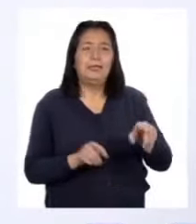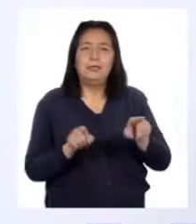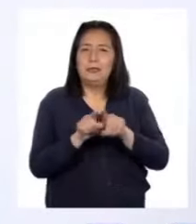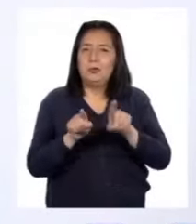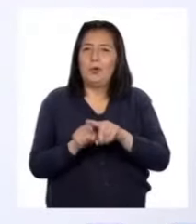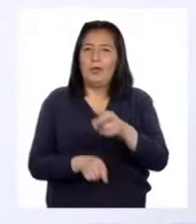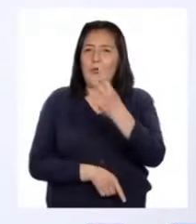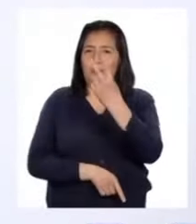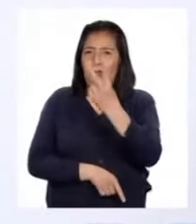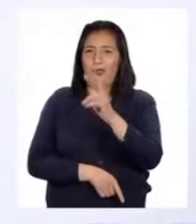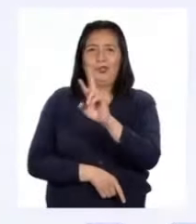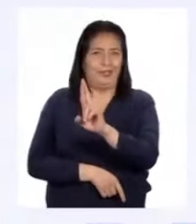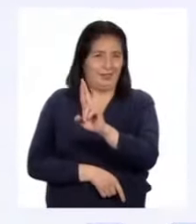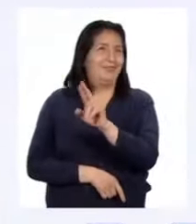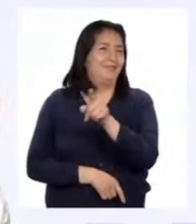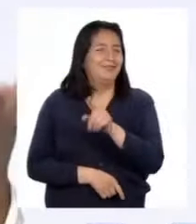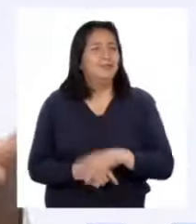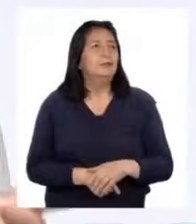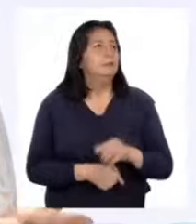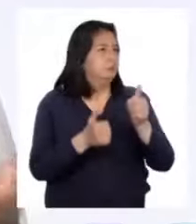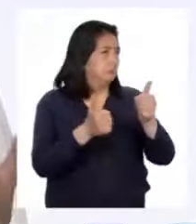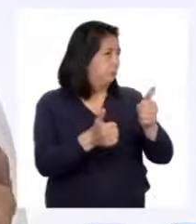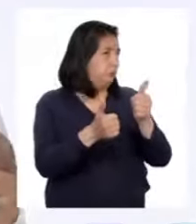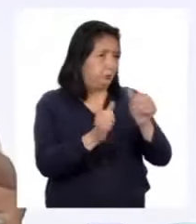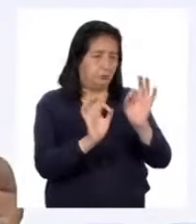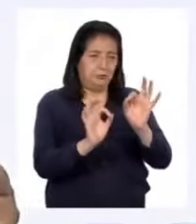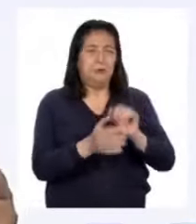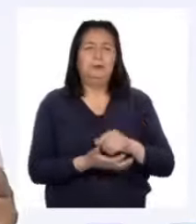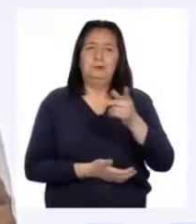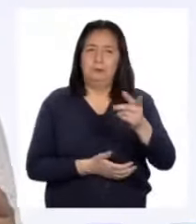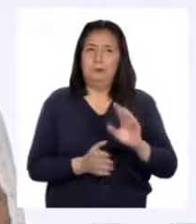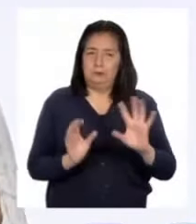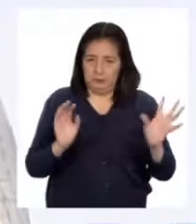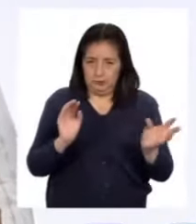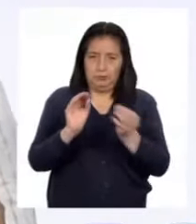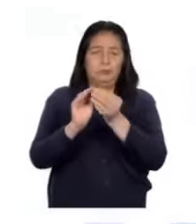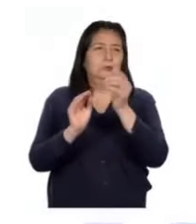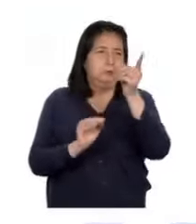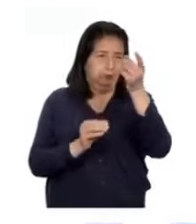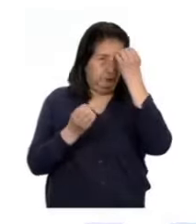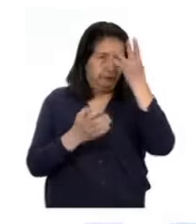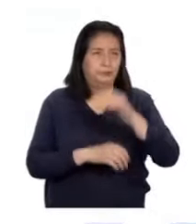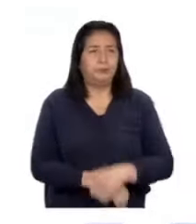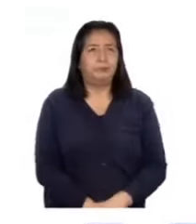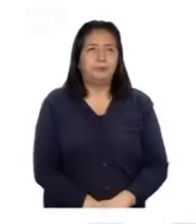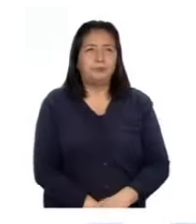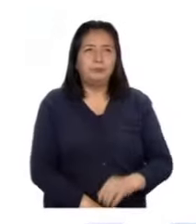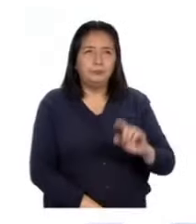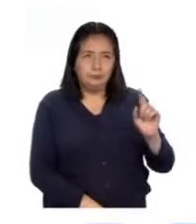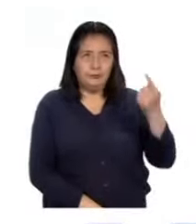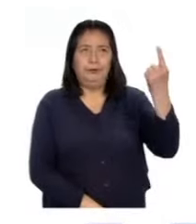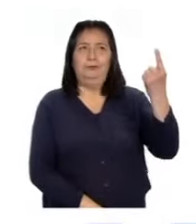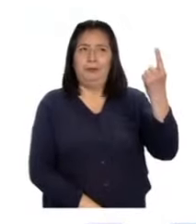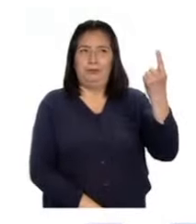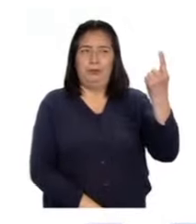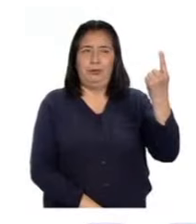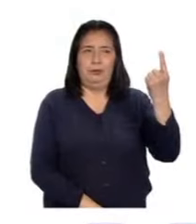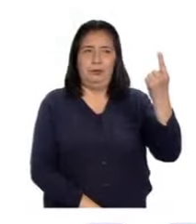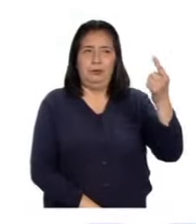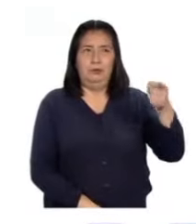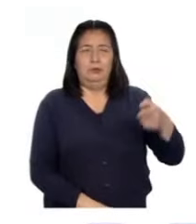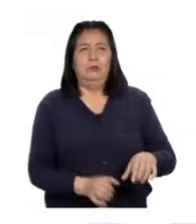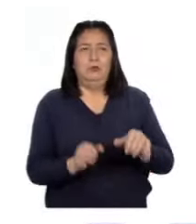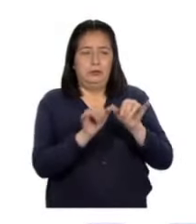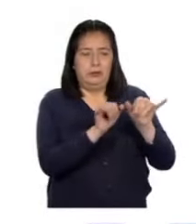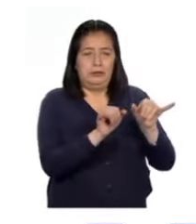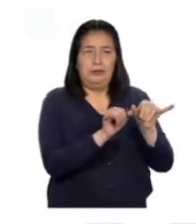veces la longitud del radio. Muy bien, Pati. Vamos a incluir esta información. En el primer intento, el